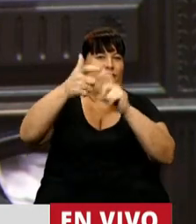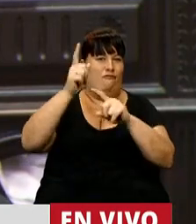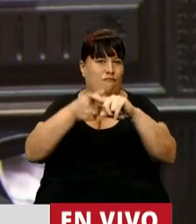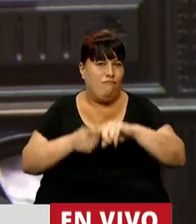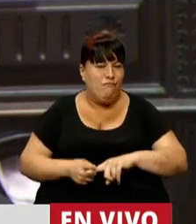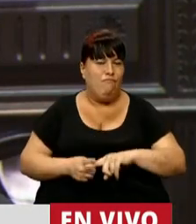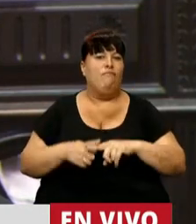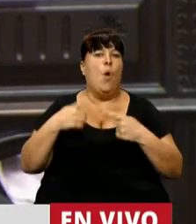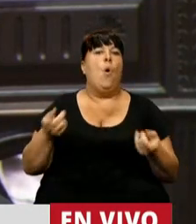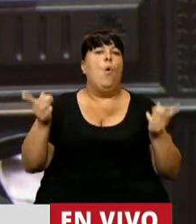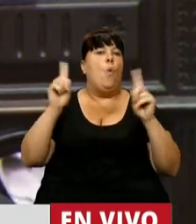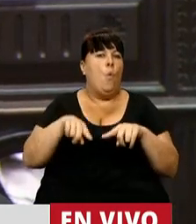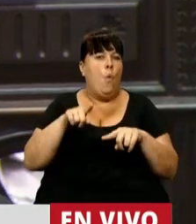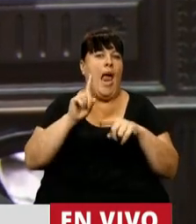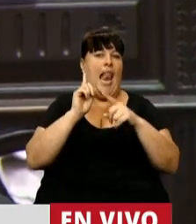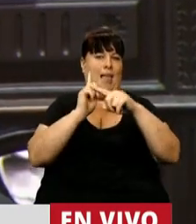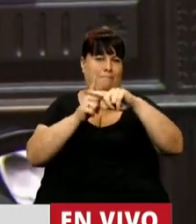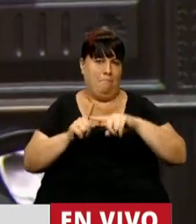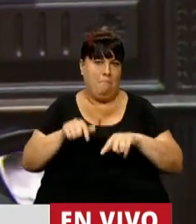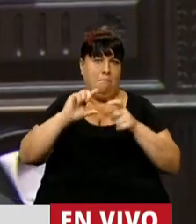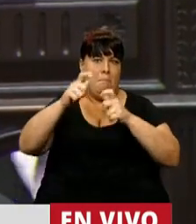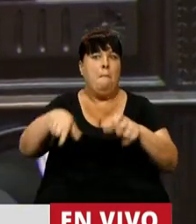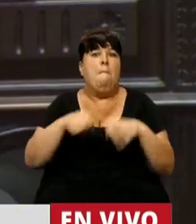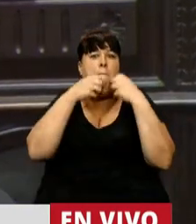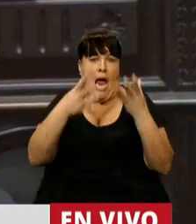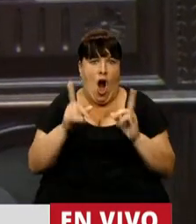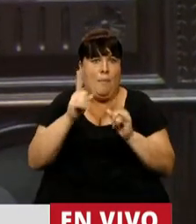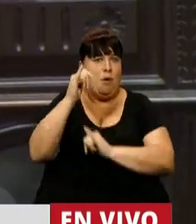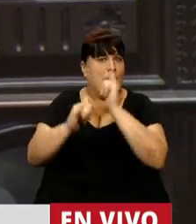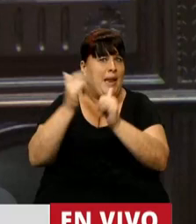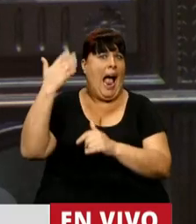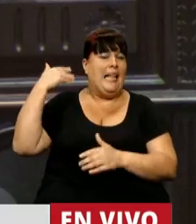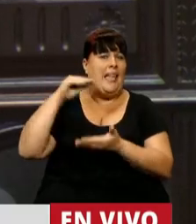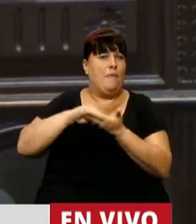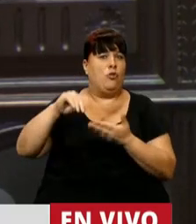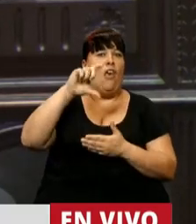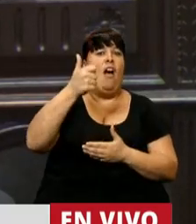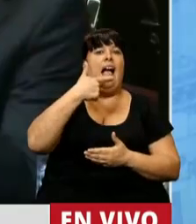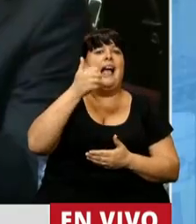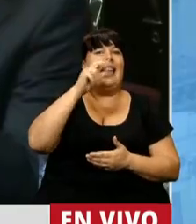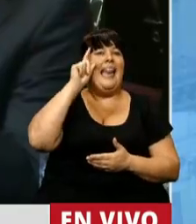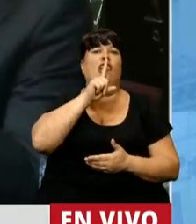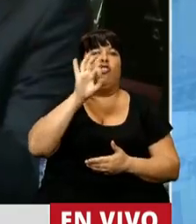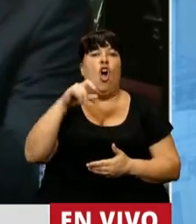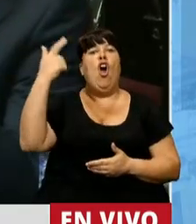y el restablecimiento de esta fórmula mejorada, como bien explicaron los diputados Casareto y Heller,